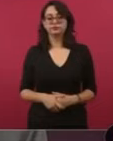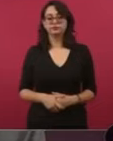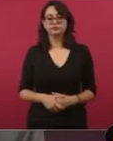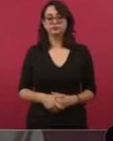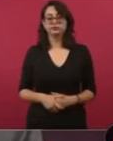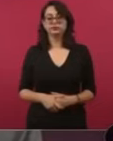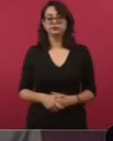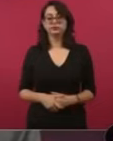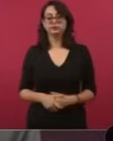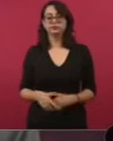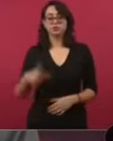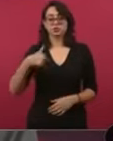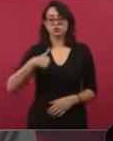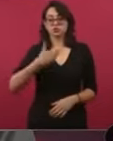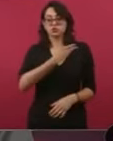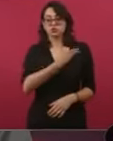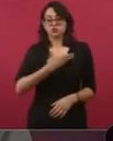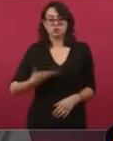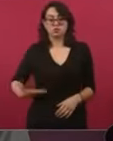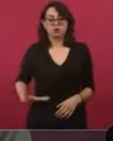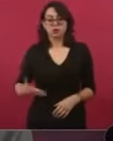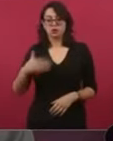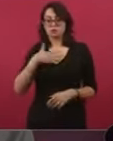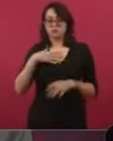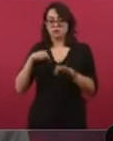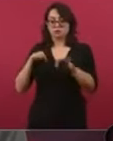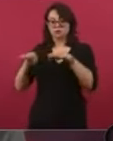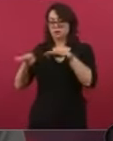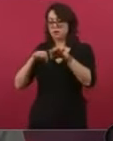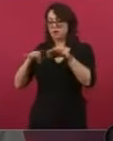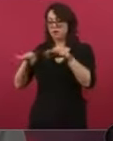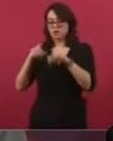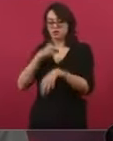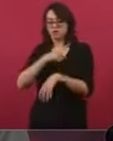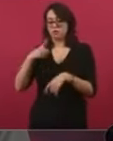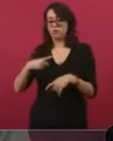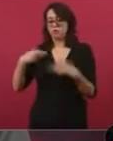la de Presidente de la República y gobernar para todos,